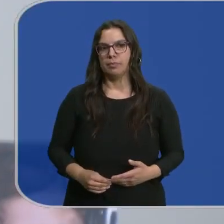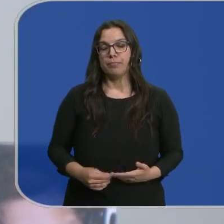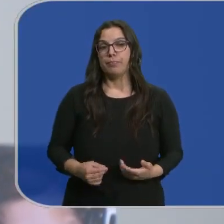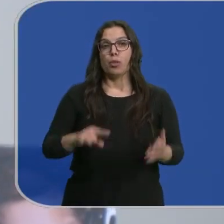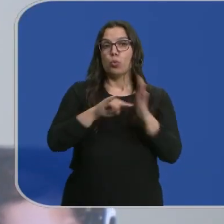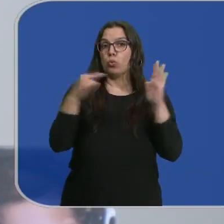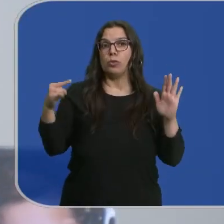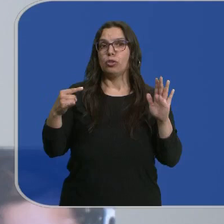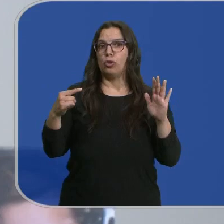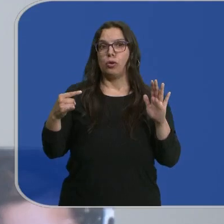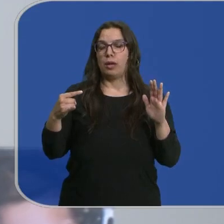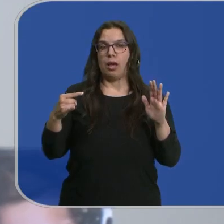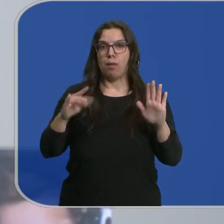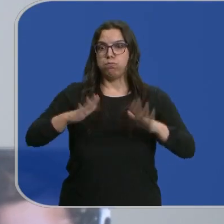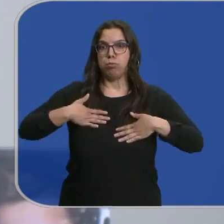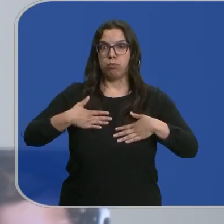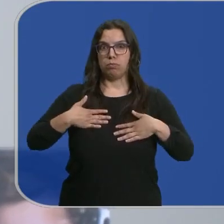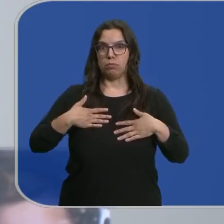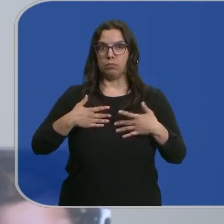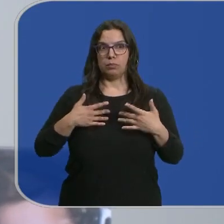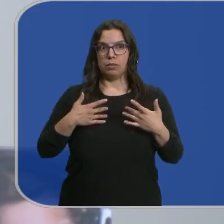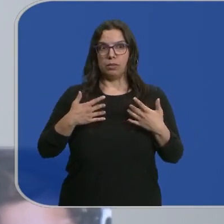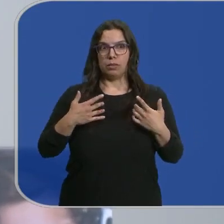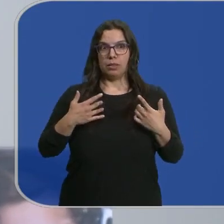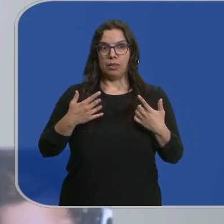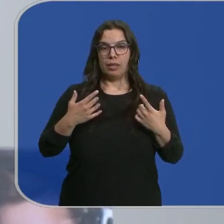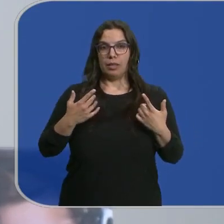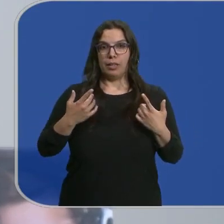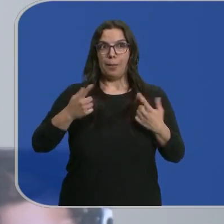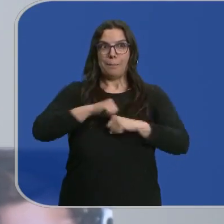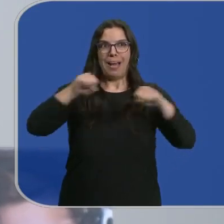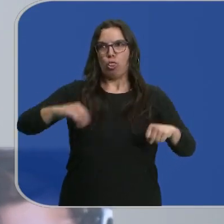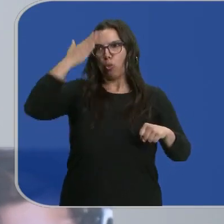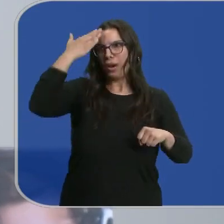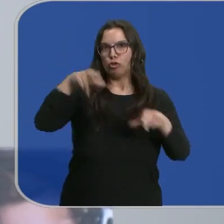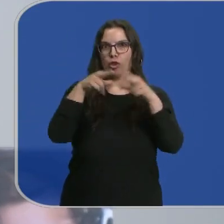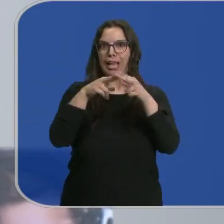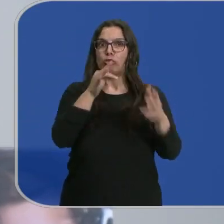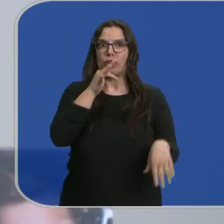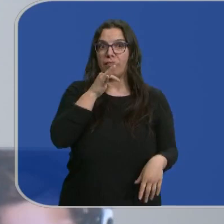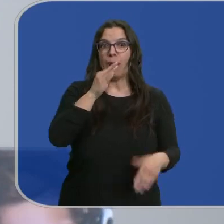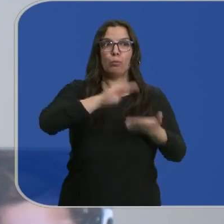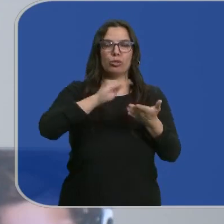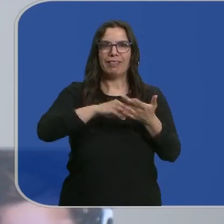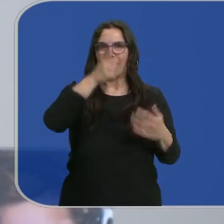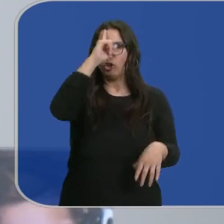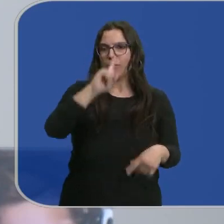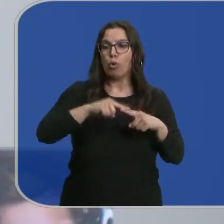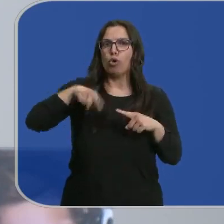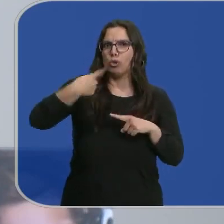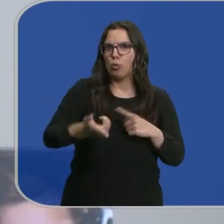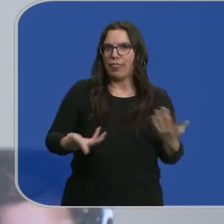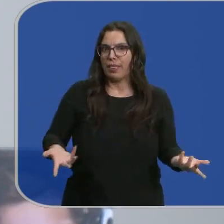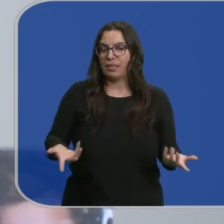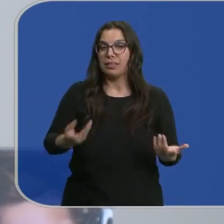Las nuevas tecnologías nos han asaltado a unas generaciones y todavía no hemos desarrollado madurez social. Entonces, no sabemos muchas veces a qué nos enfrentamos.